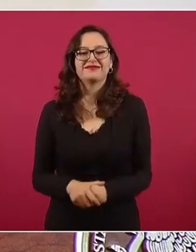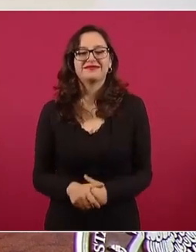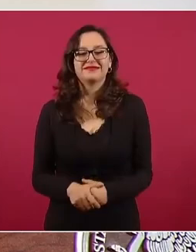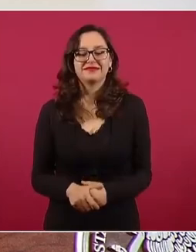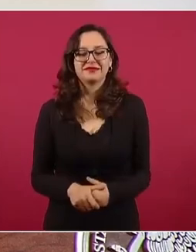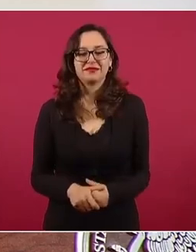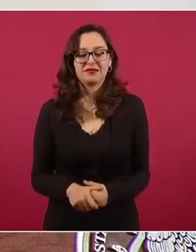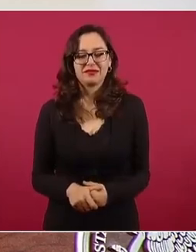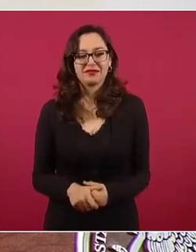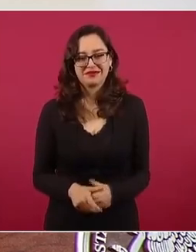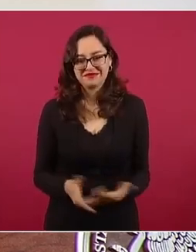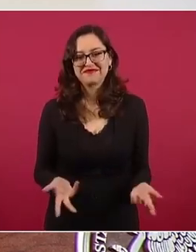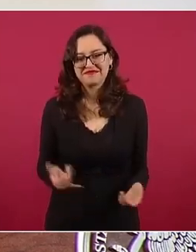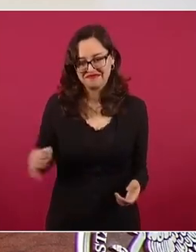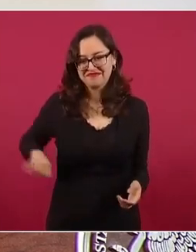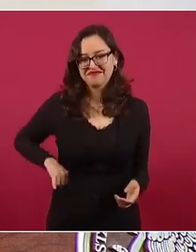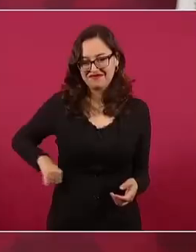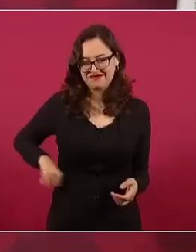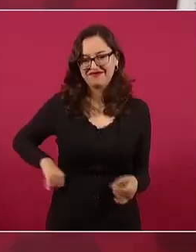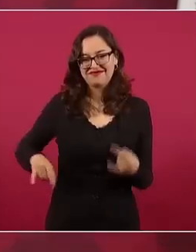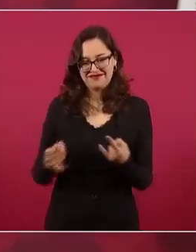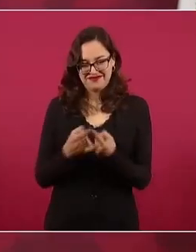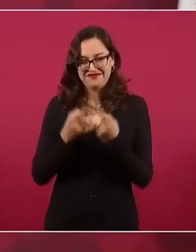Es que es interesante,